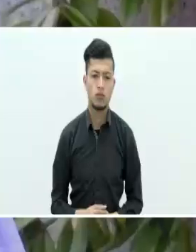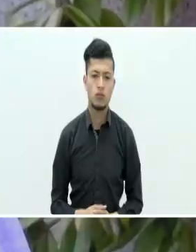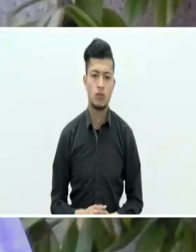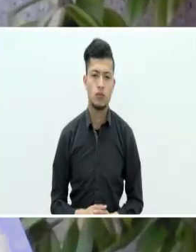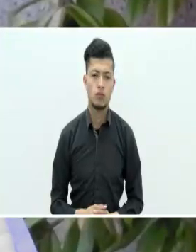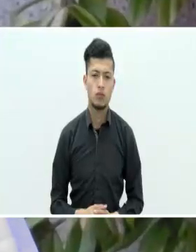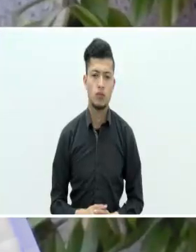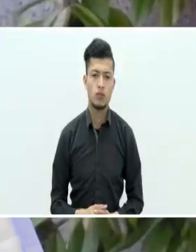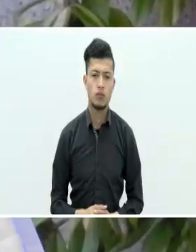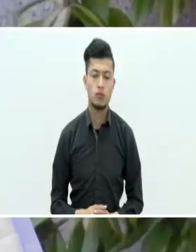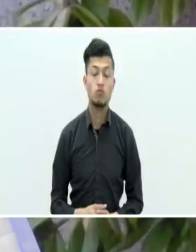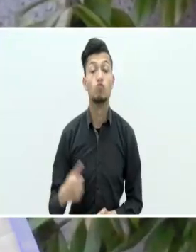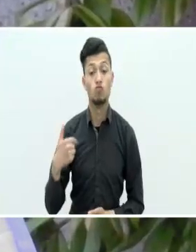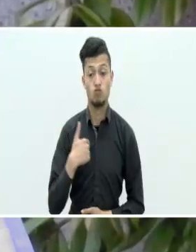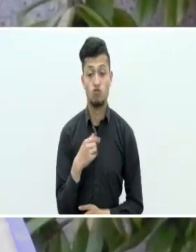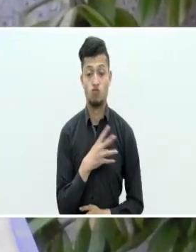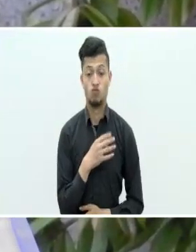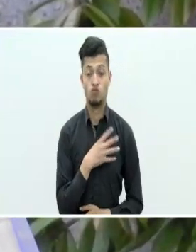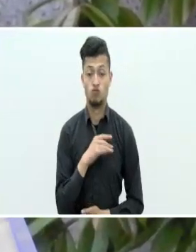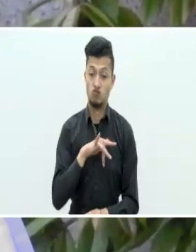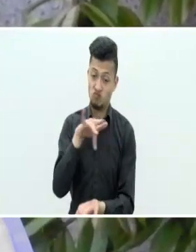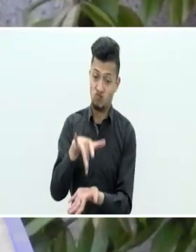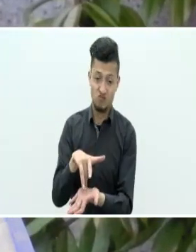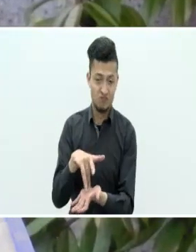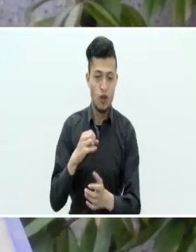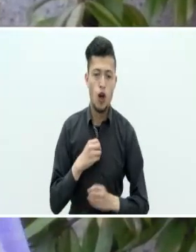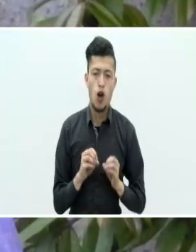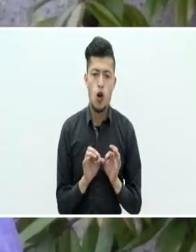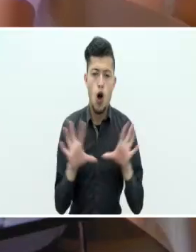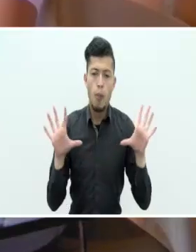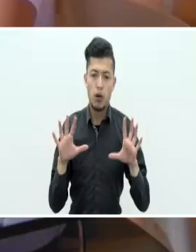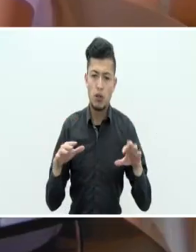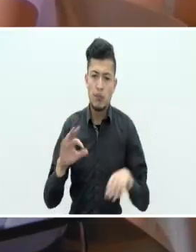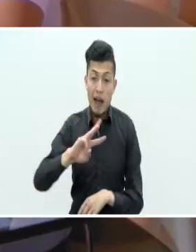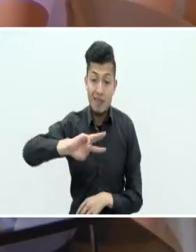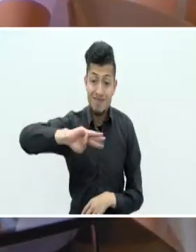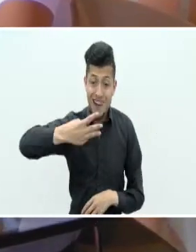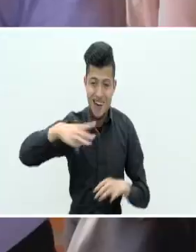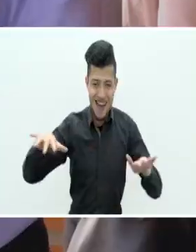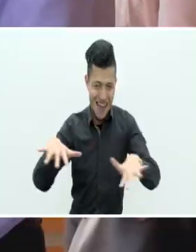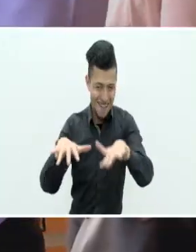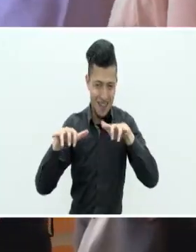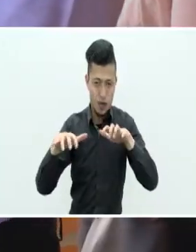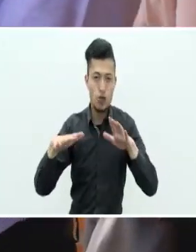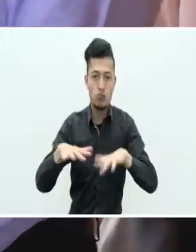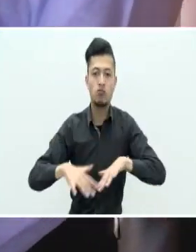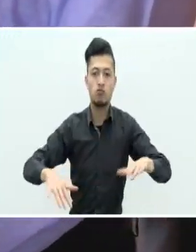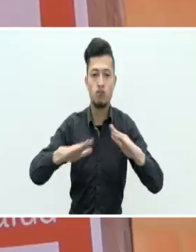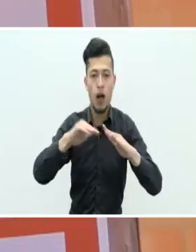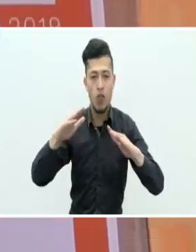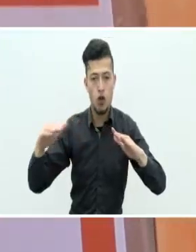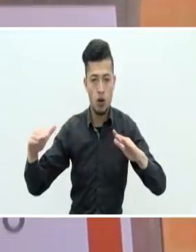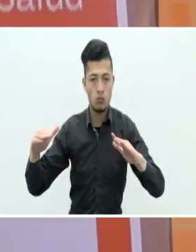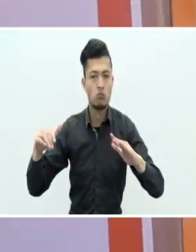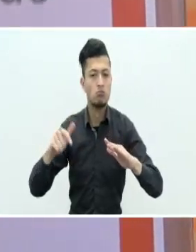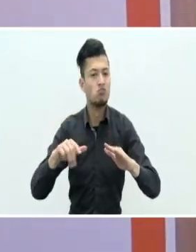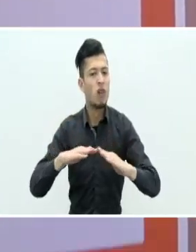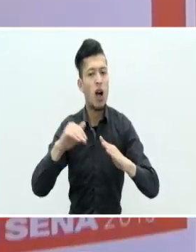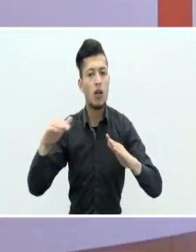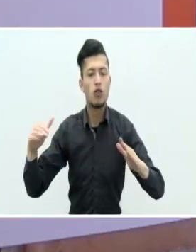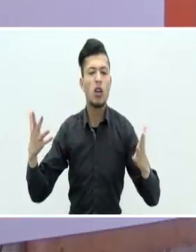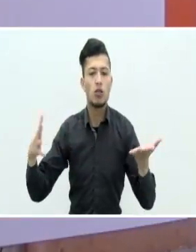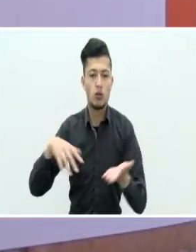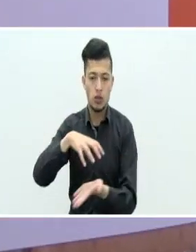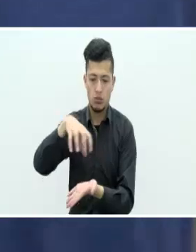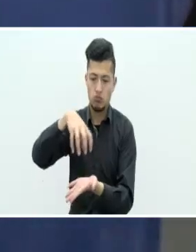Tuve la grata oportunidad de asistir al tercer bootcamp que se realiza en el departamento de Antioquia en la SAGE,